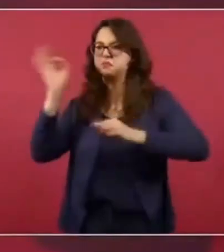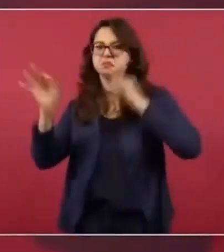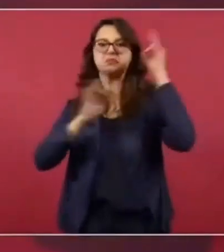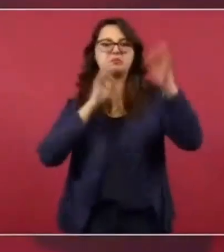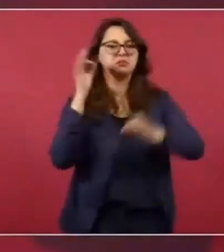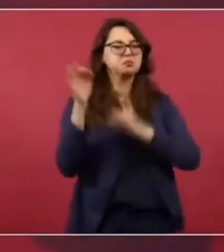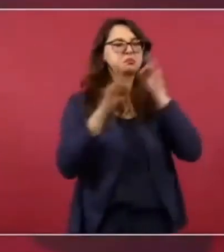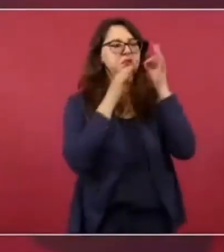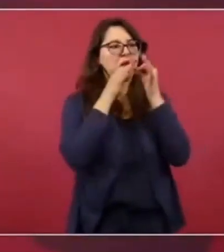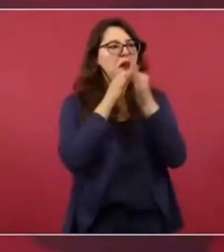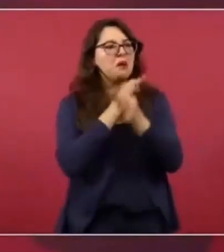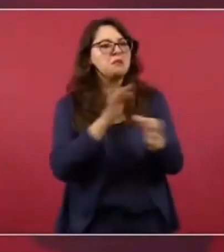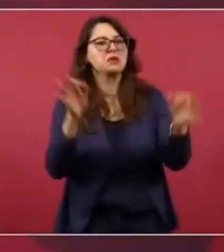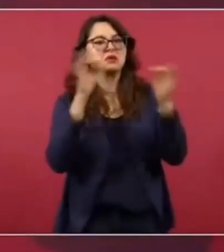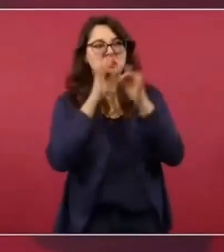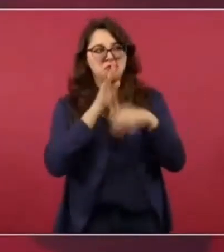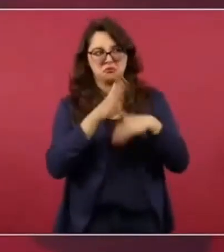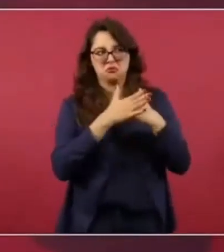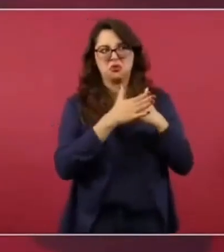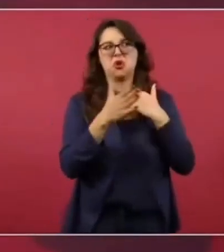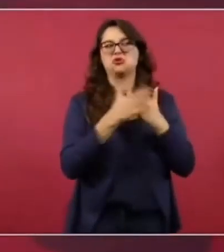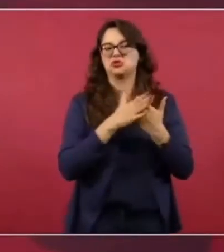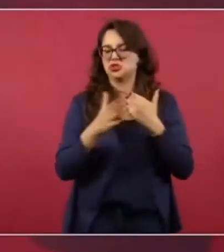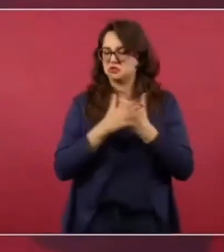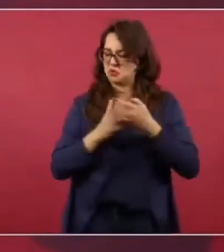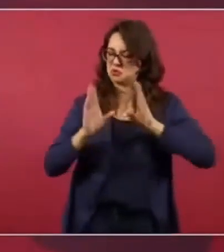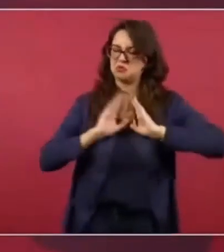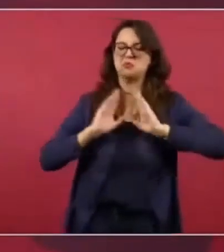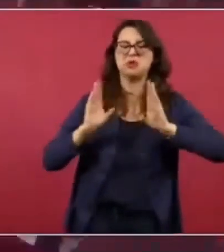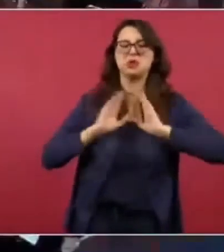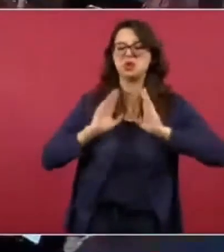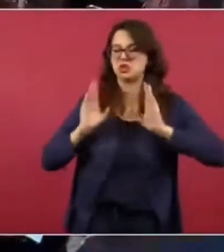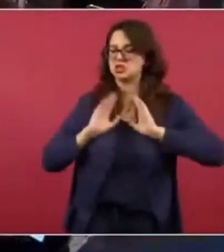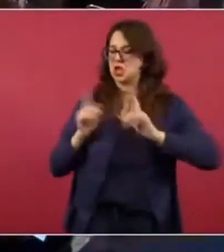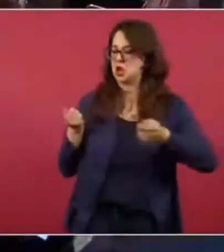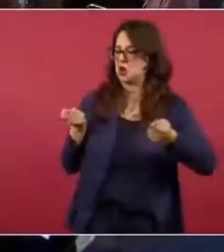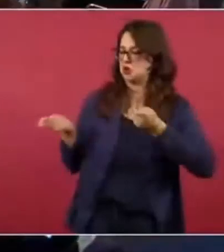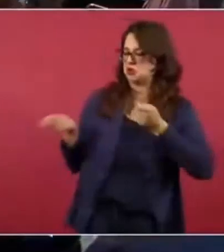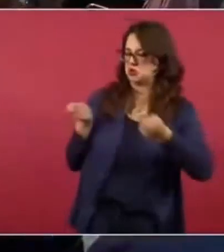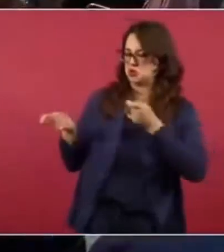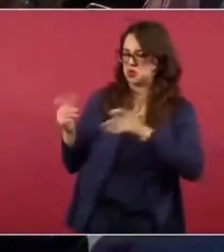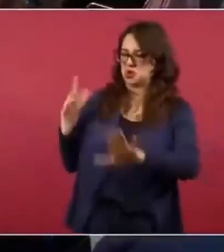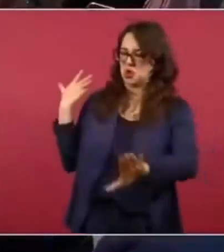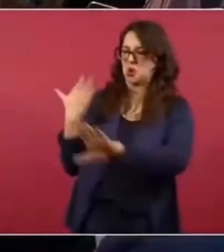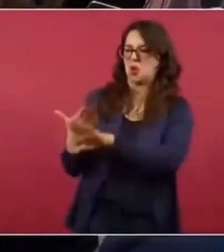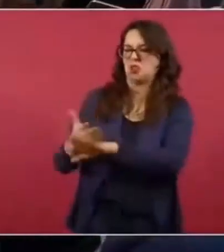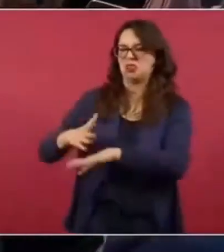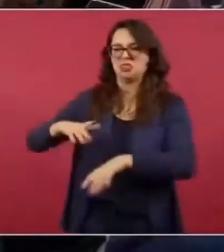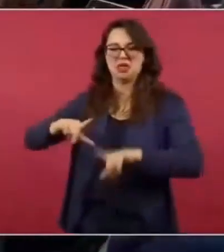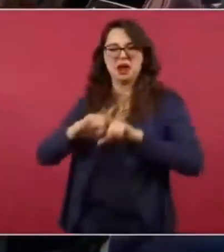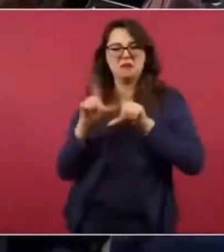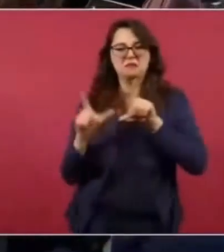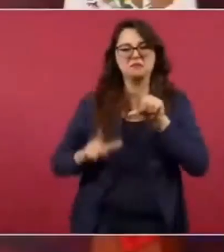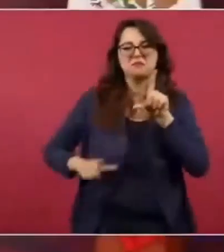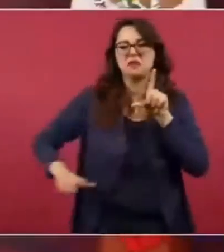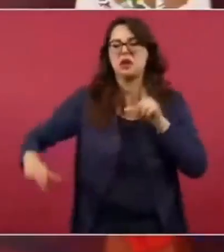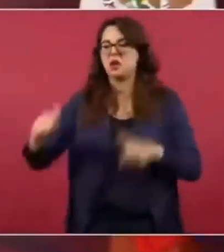de que va a militarizar la frontera y que él va a seguir construyendo muro. Y el